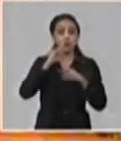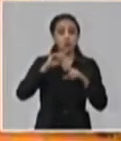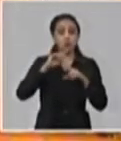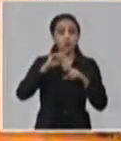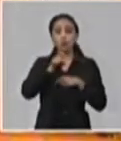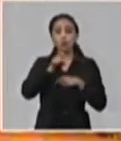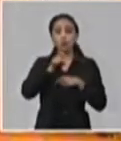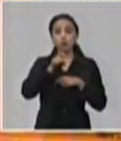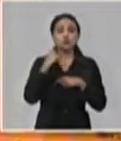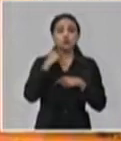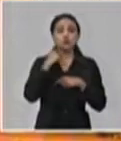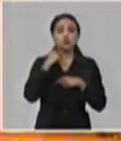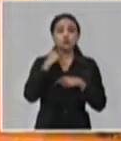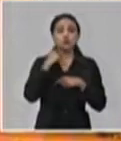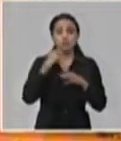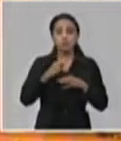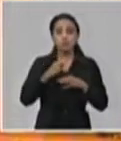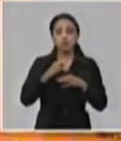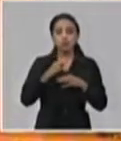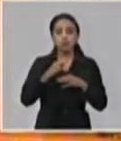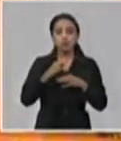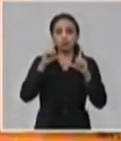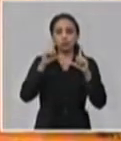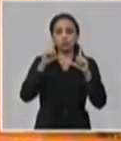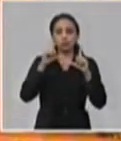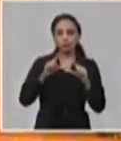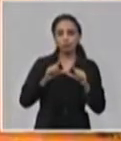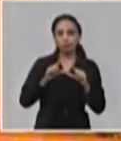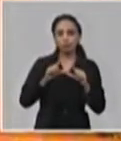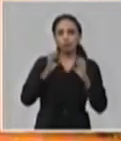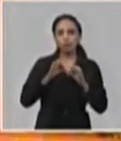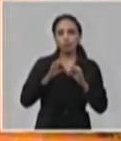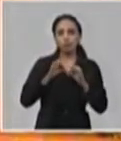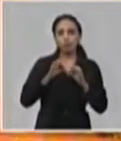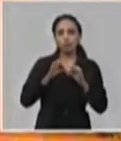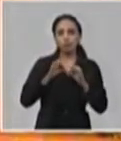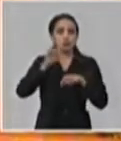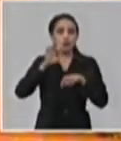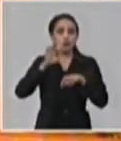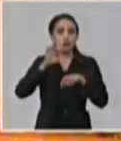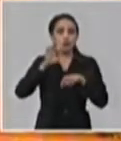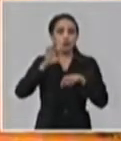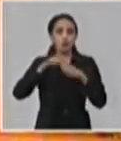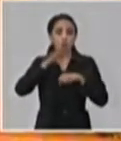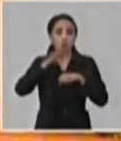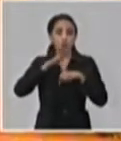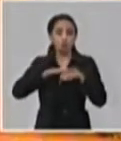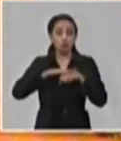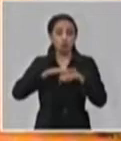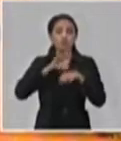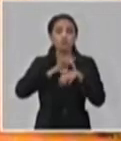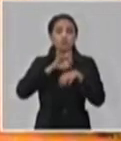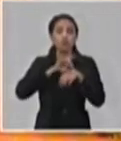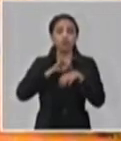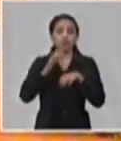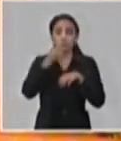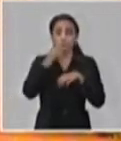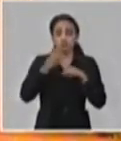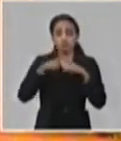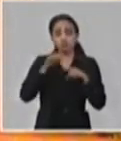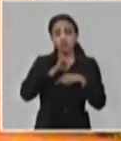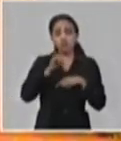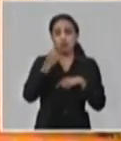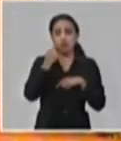los últimos dos años ha habido una disminución de la frecuencia de consultas de enfermedades respiratorias, lo que habla en igualdad de condiciones,